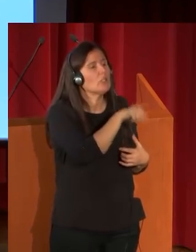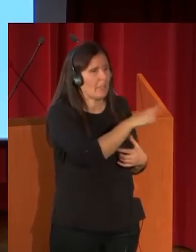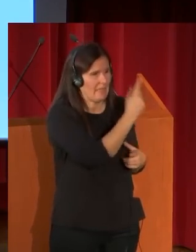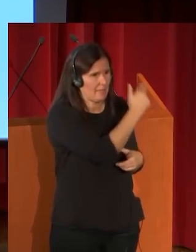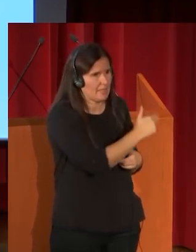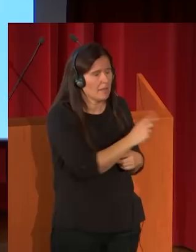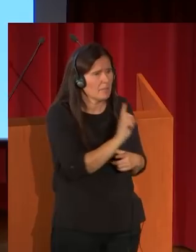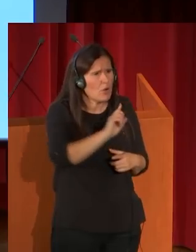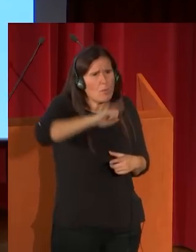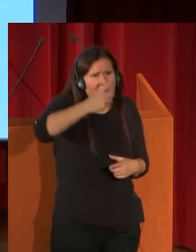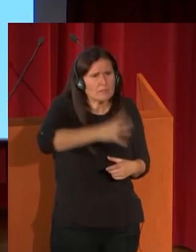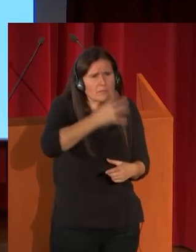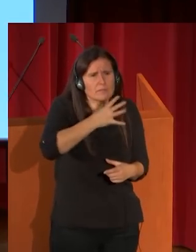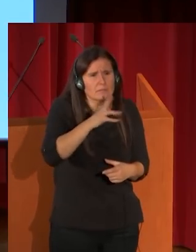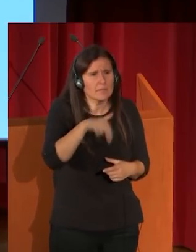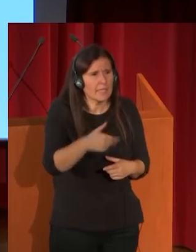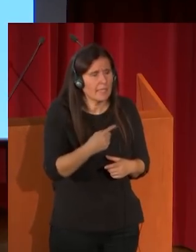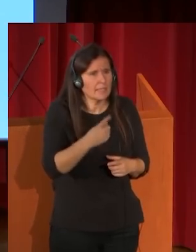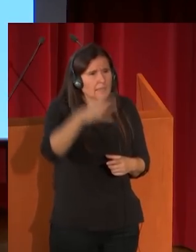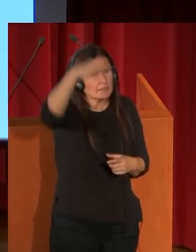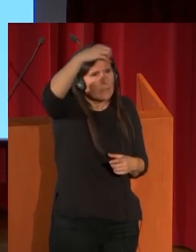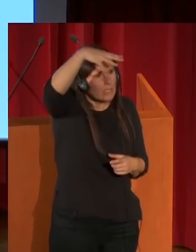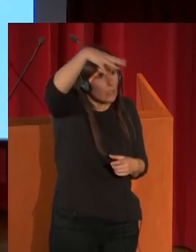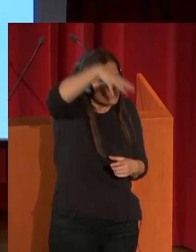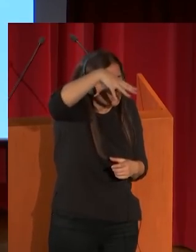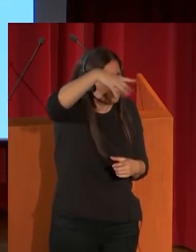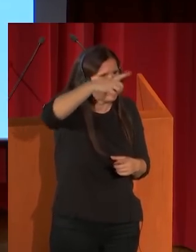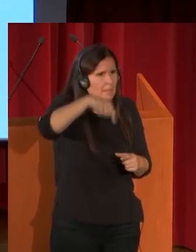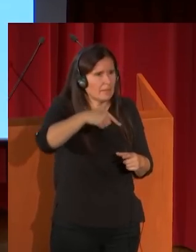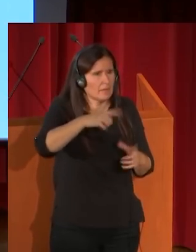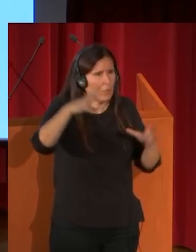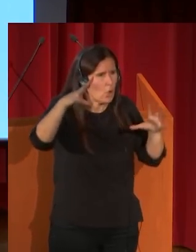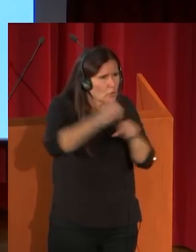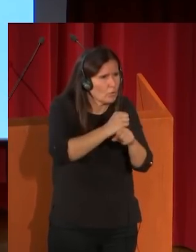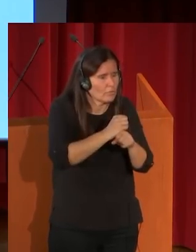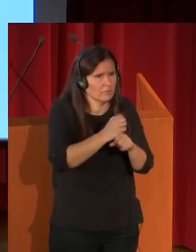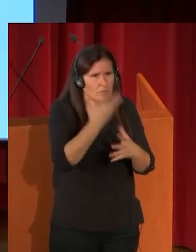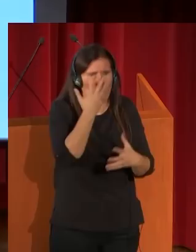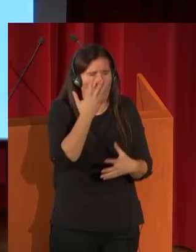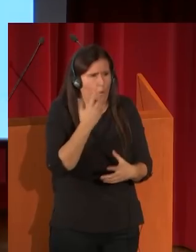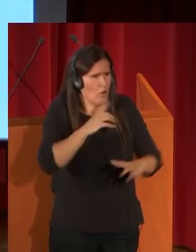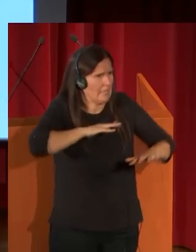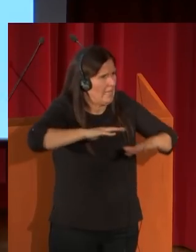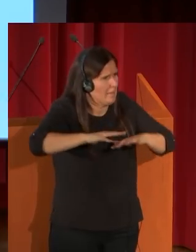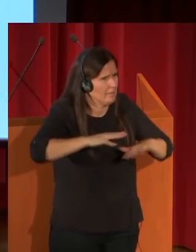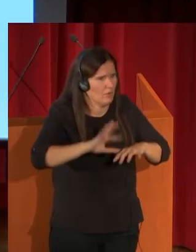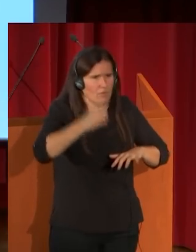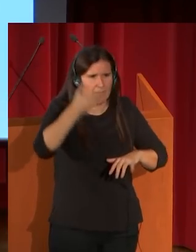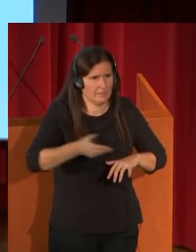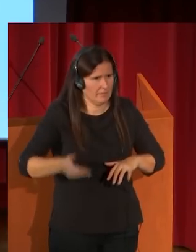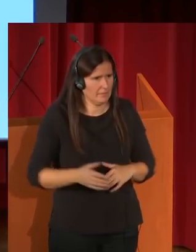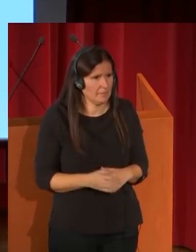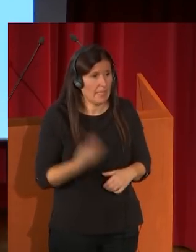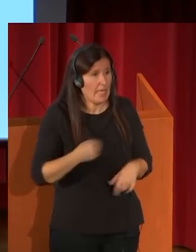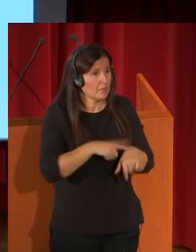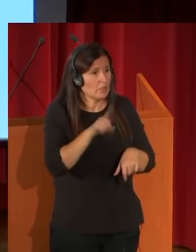vitalidad extraordinaria, es ese deslumbramiento por el color, por la luz y por el dinamismo. Al mismo